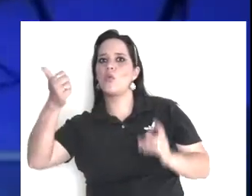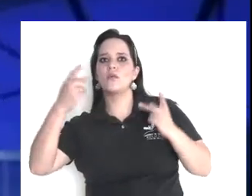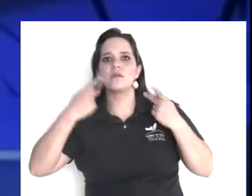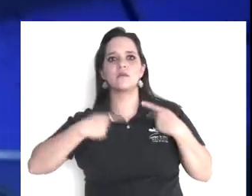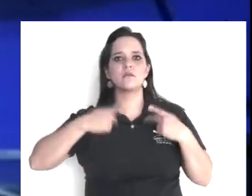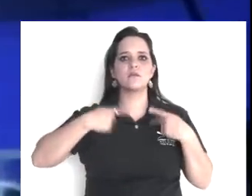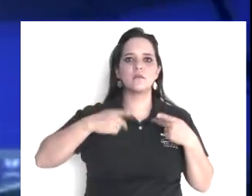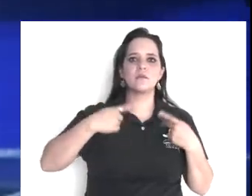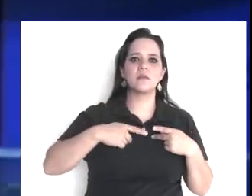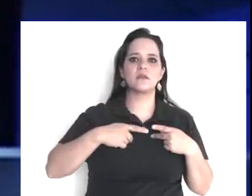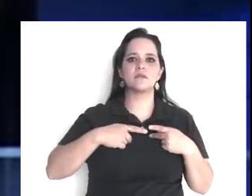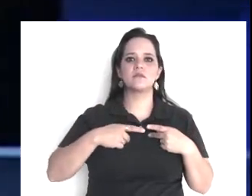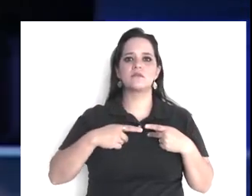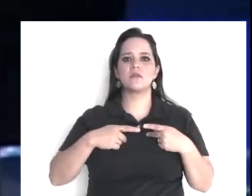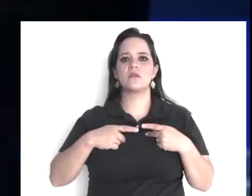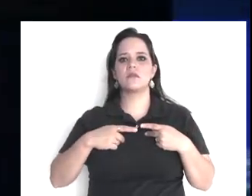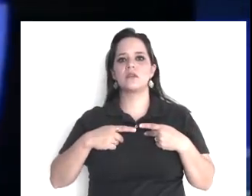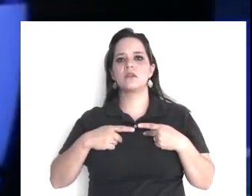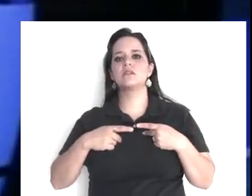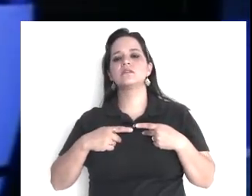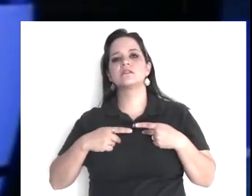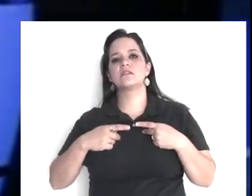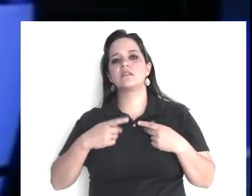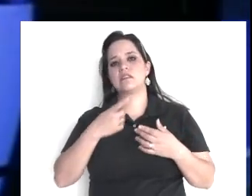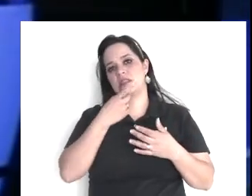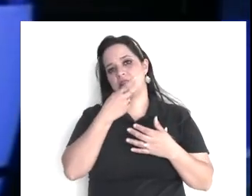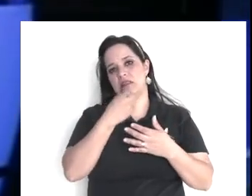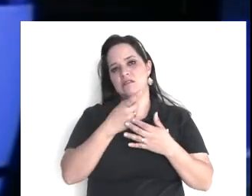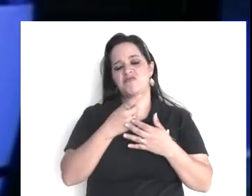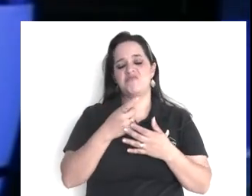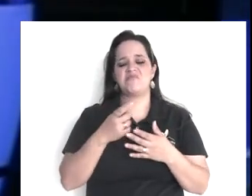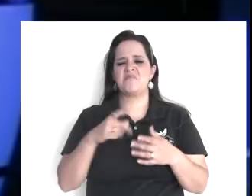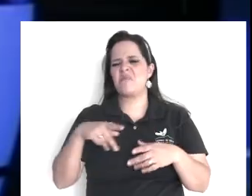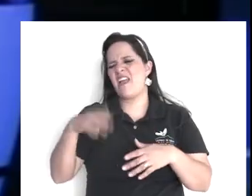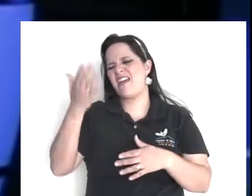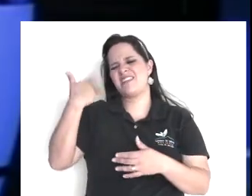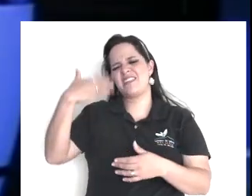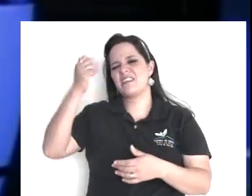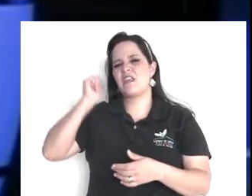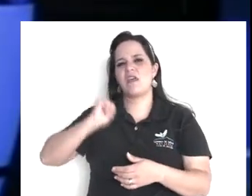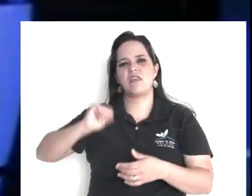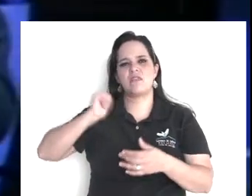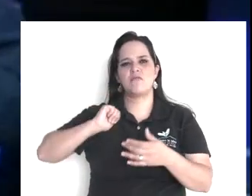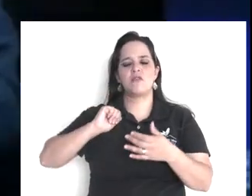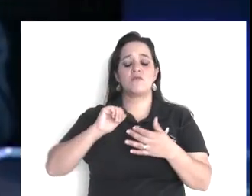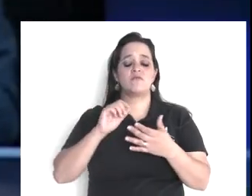que Jesús, tenía diamante, a María Magdalena, que acusación,